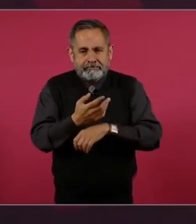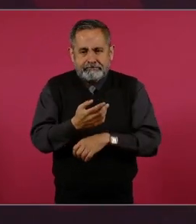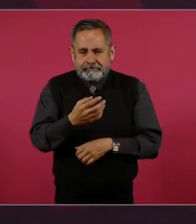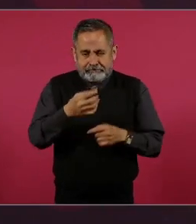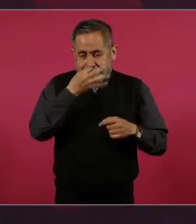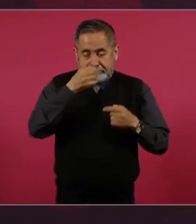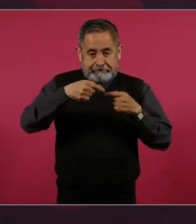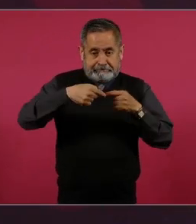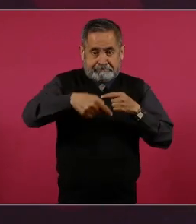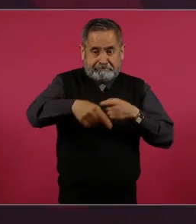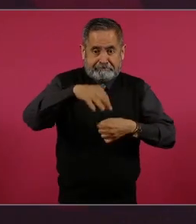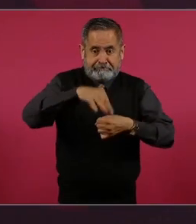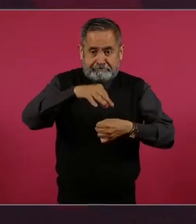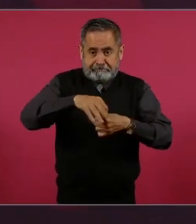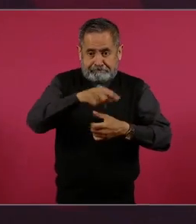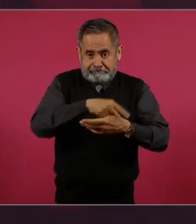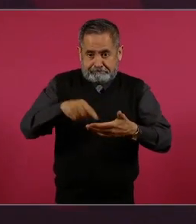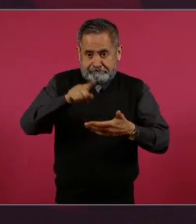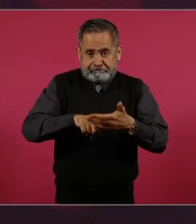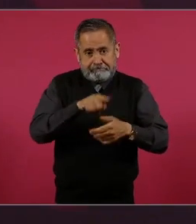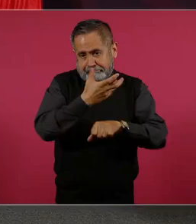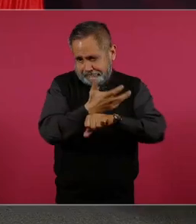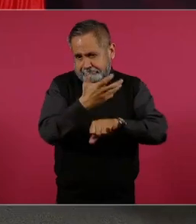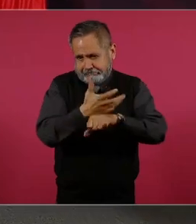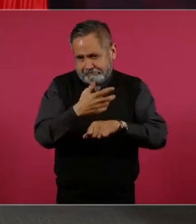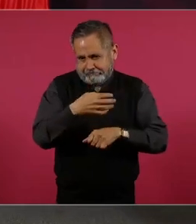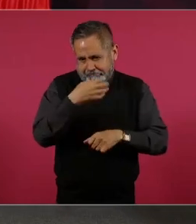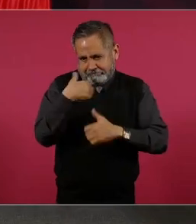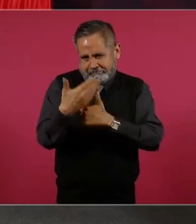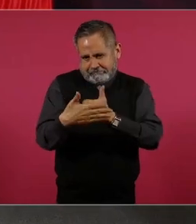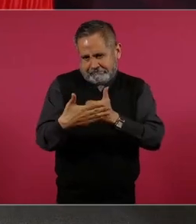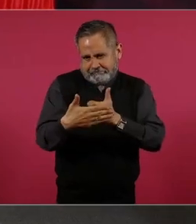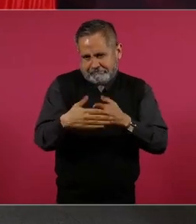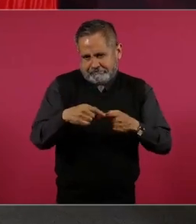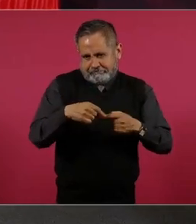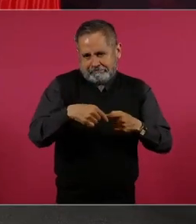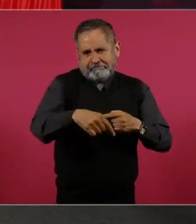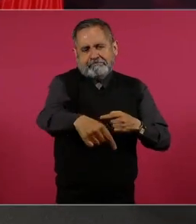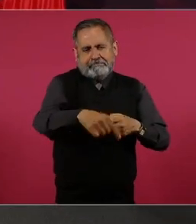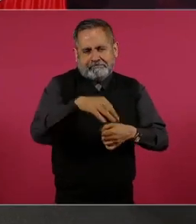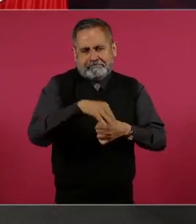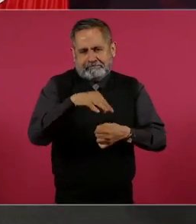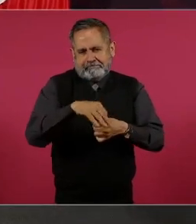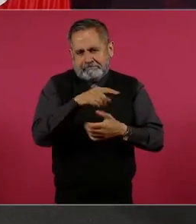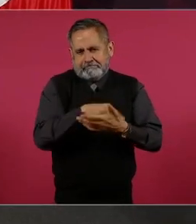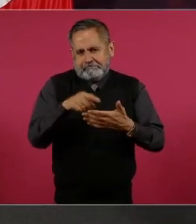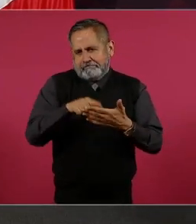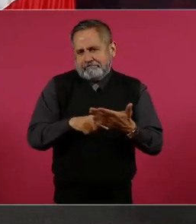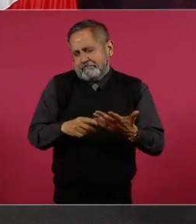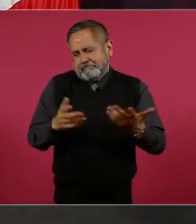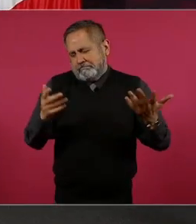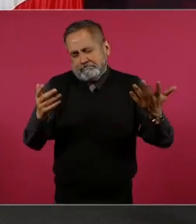y por eso